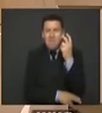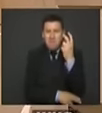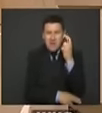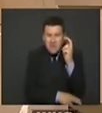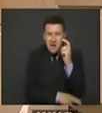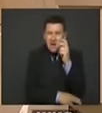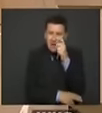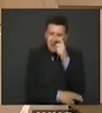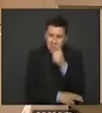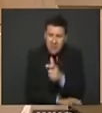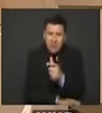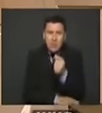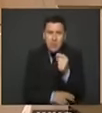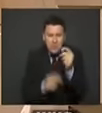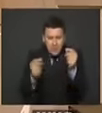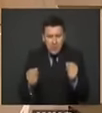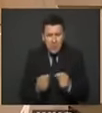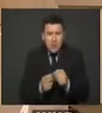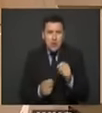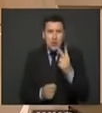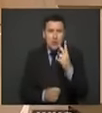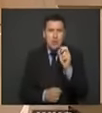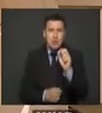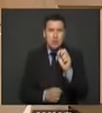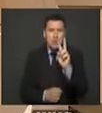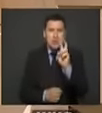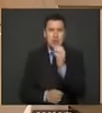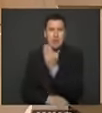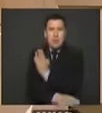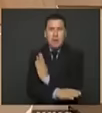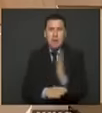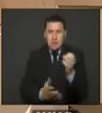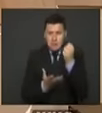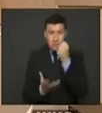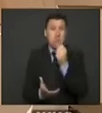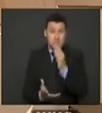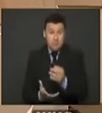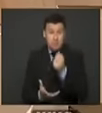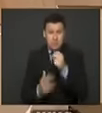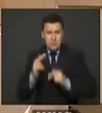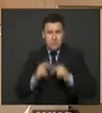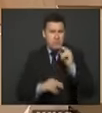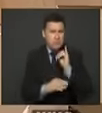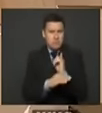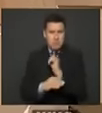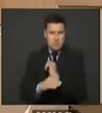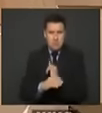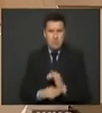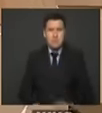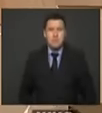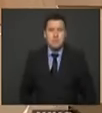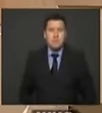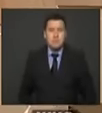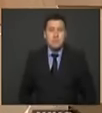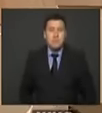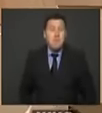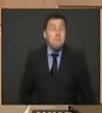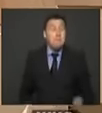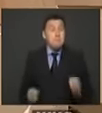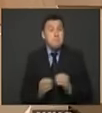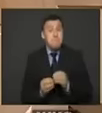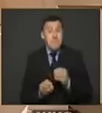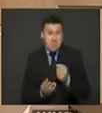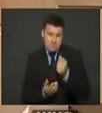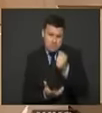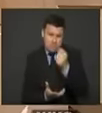requieren cuesta 12.7 billones de pesos eso cuesta construir instituciones allá en lo local lo que más cuesta